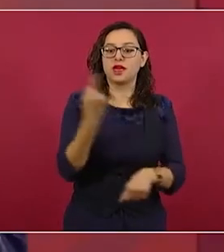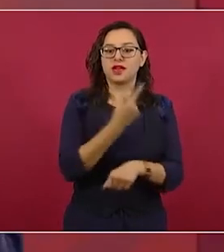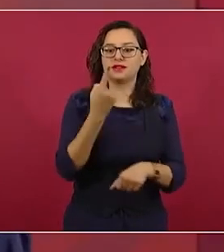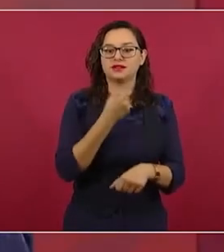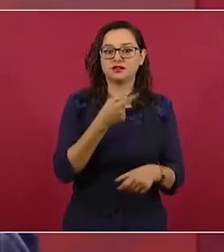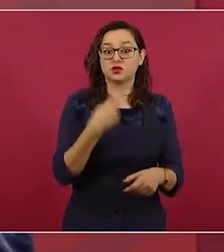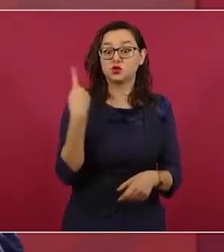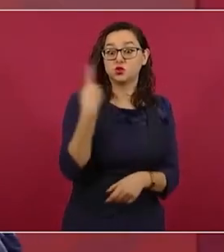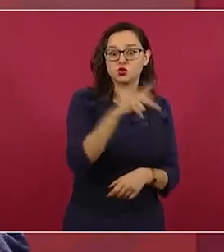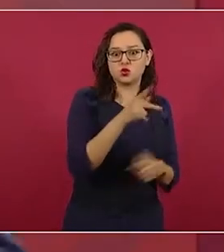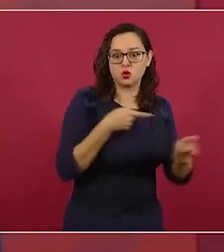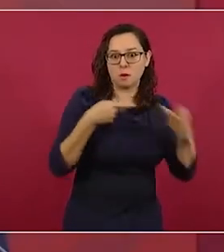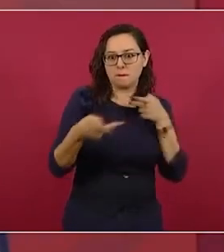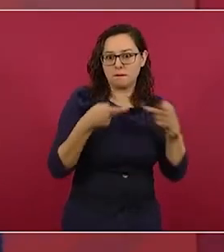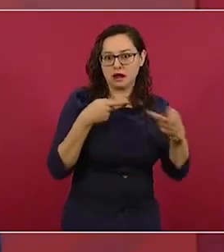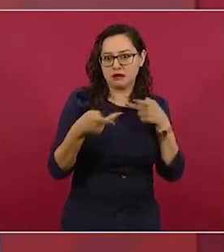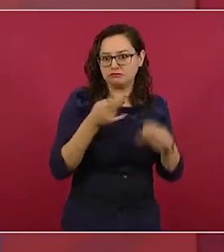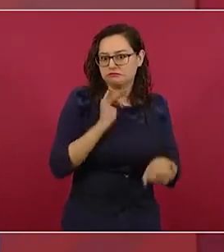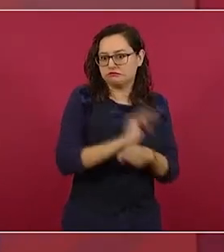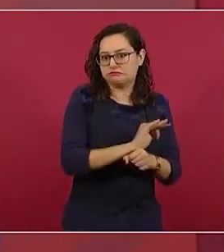Todo esto es enseñanza.